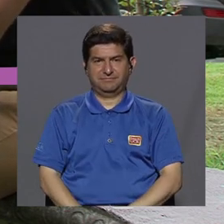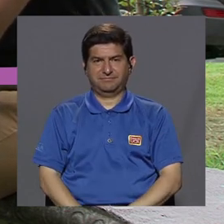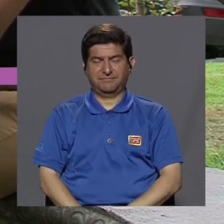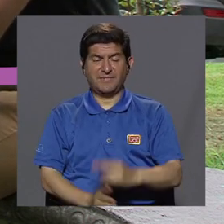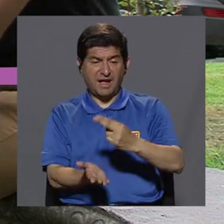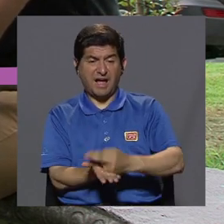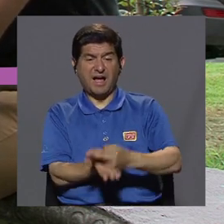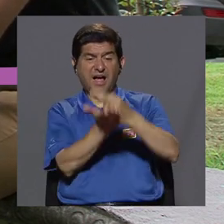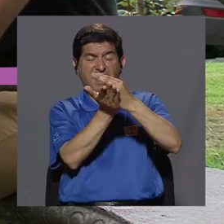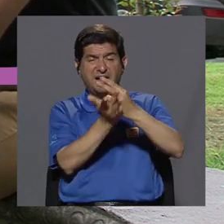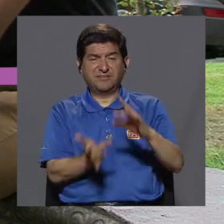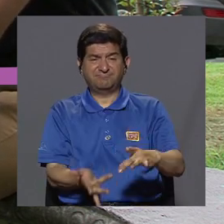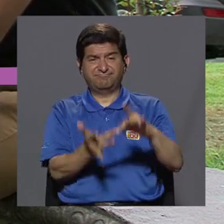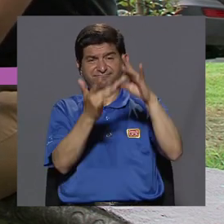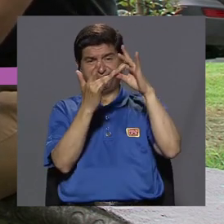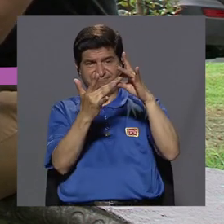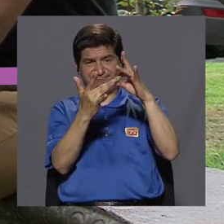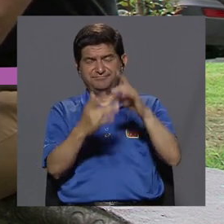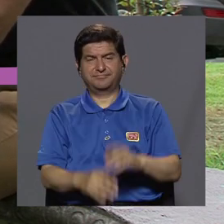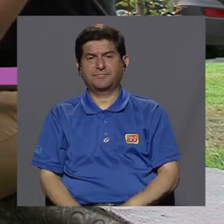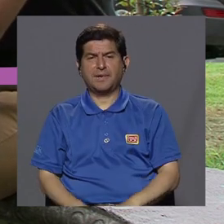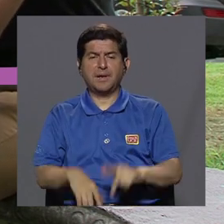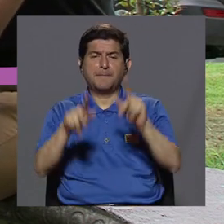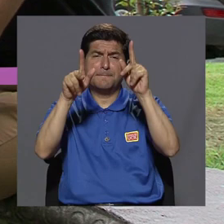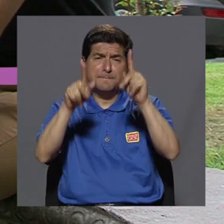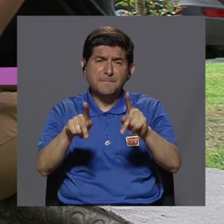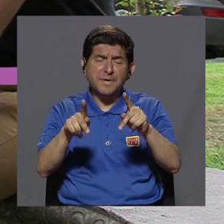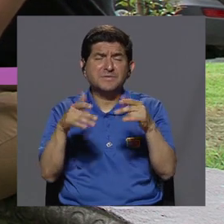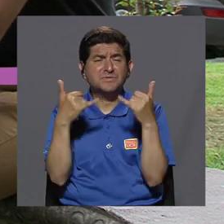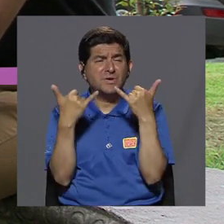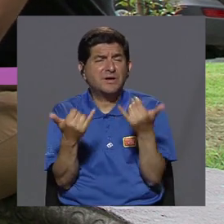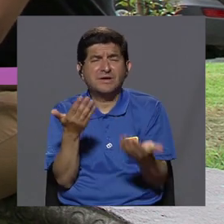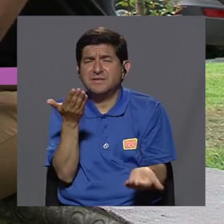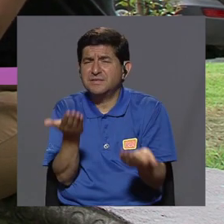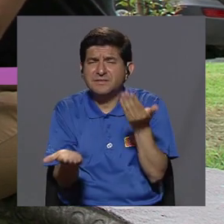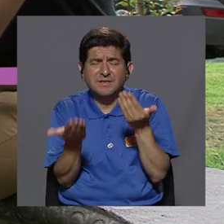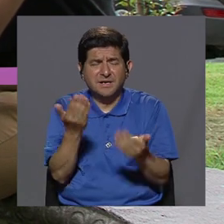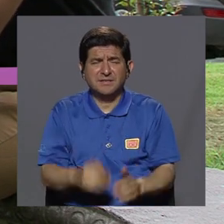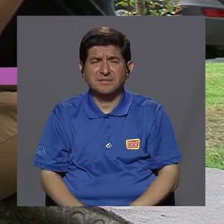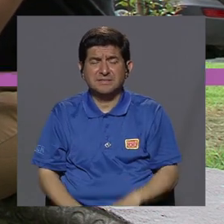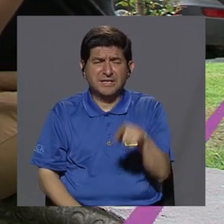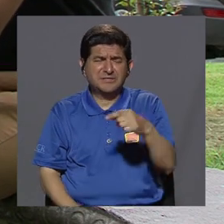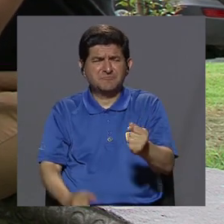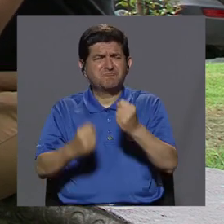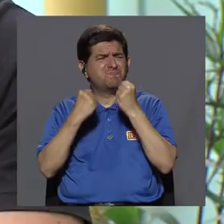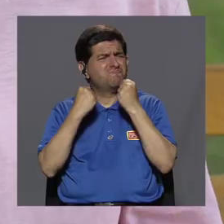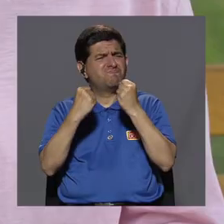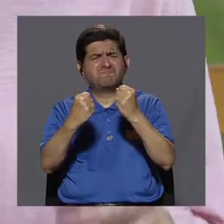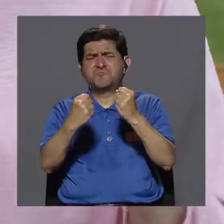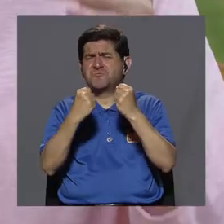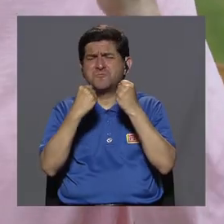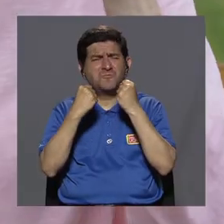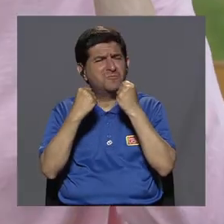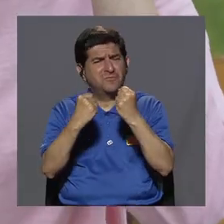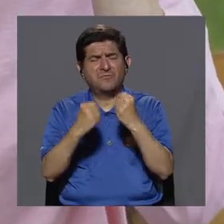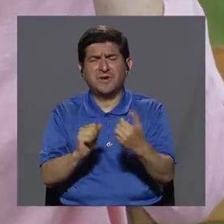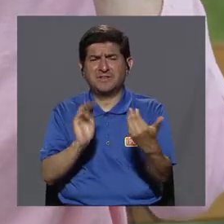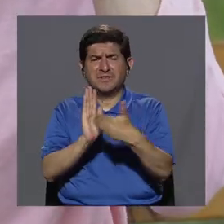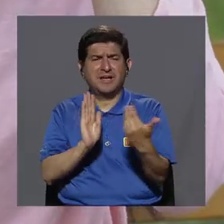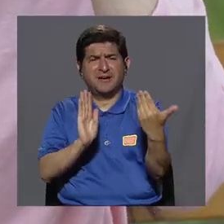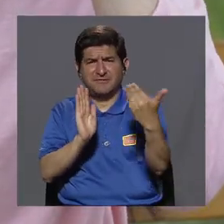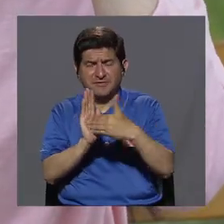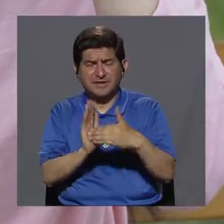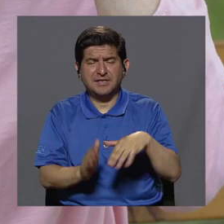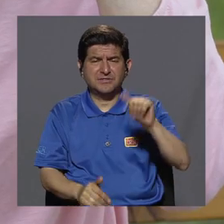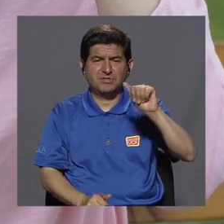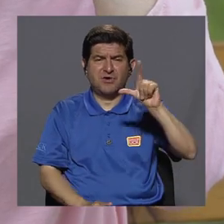rehabilitación más que todo, ¿verdad?, ya si es una persona con un grado bastante fuerte, ¿verdad?, de, por ejemplo, un tipo